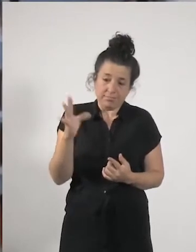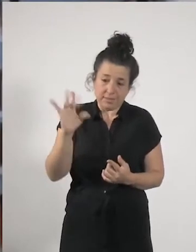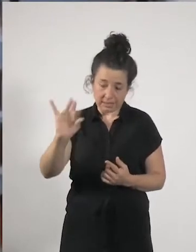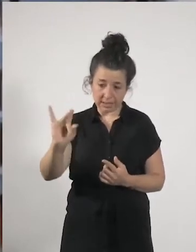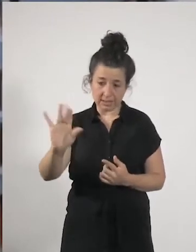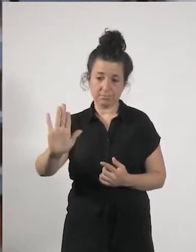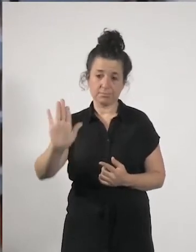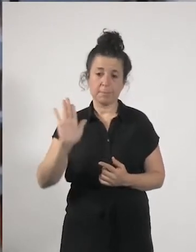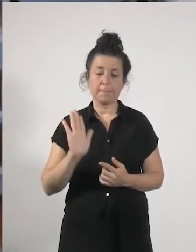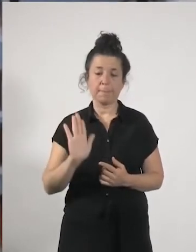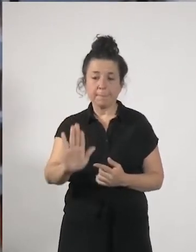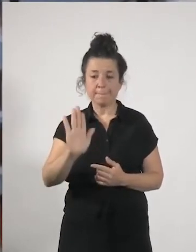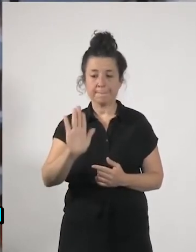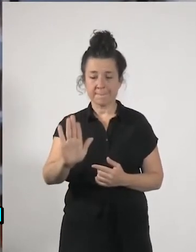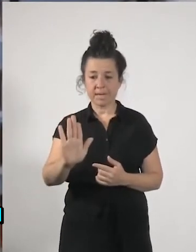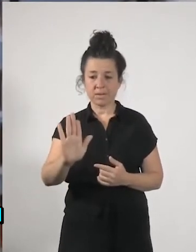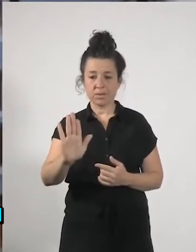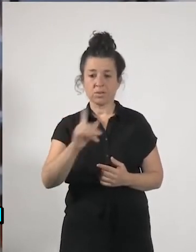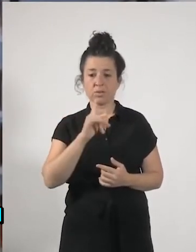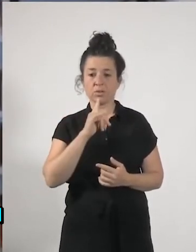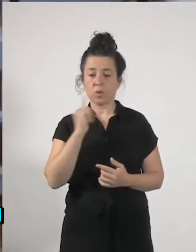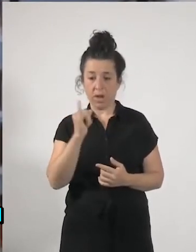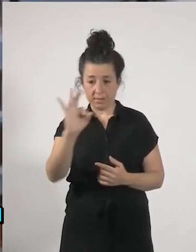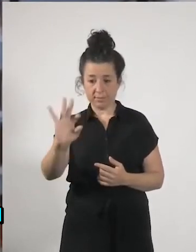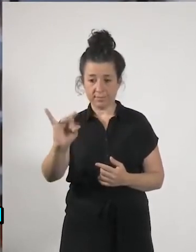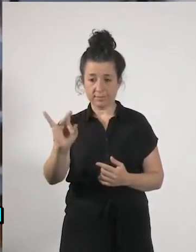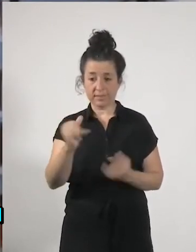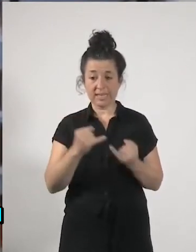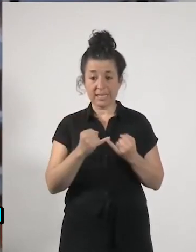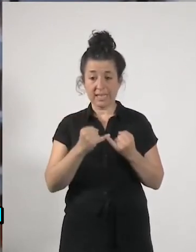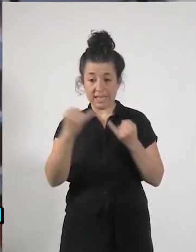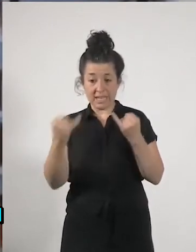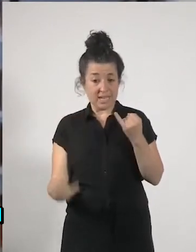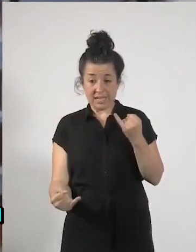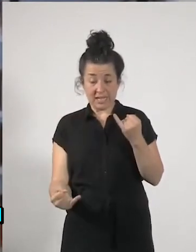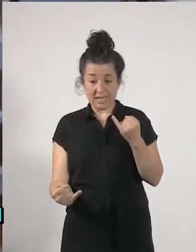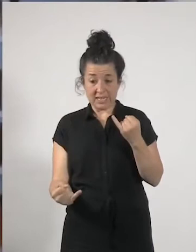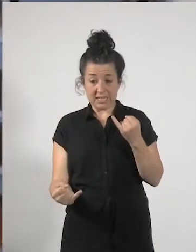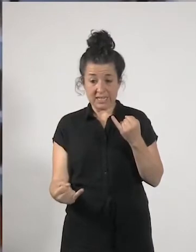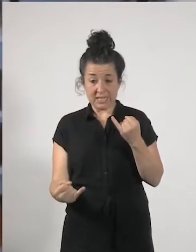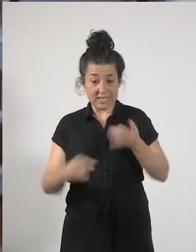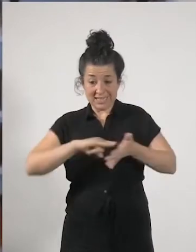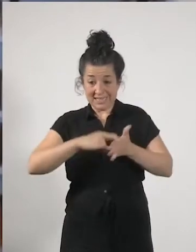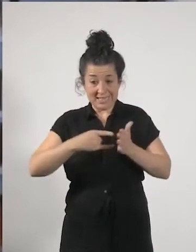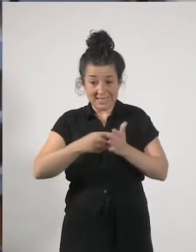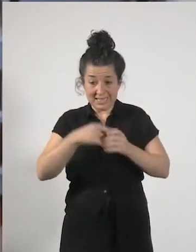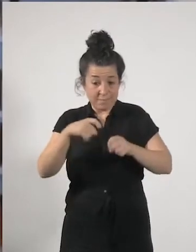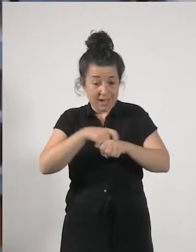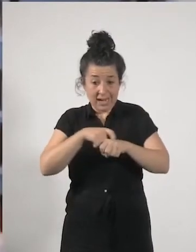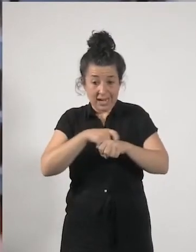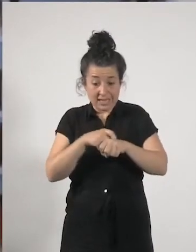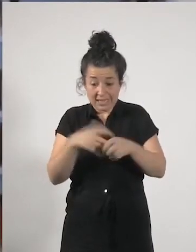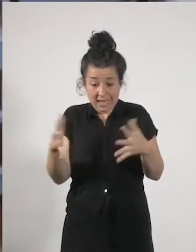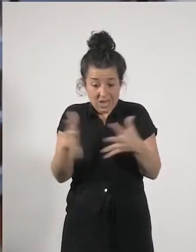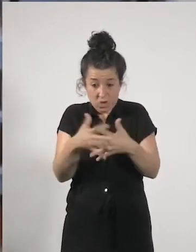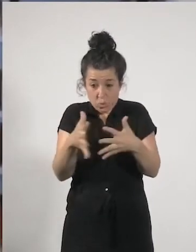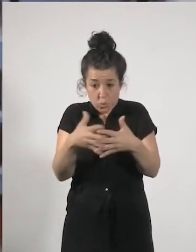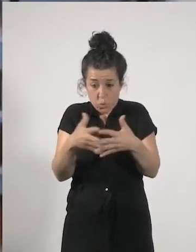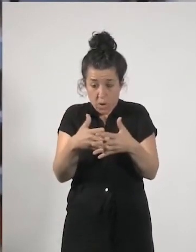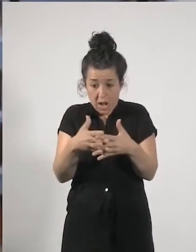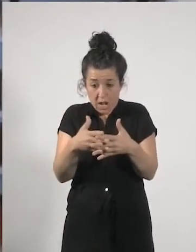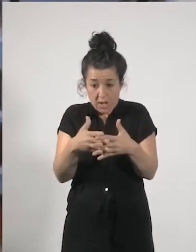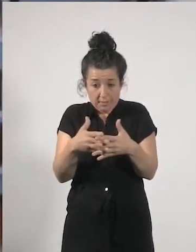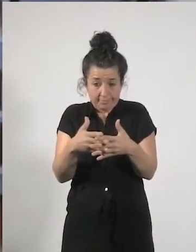las crisis bueno son una característica estructural del sistema por mucho que cuando hay unos